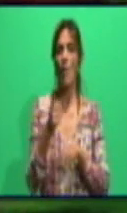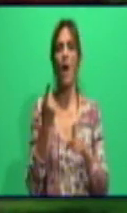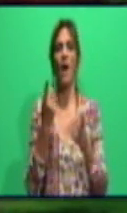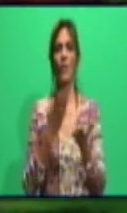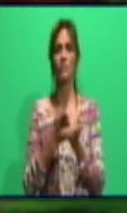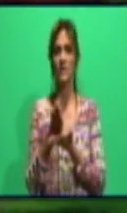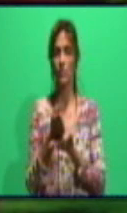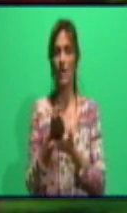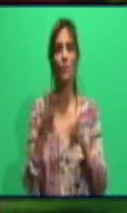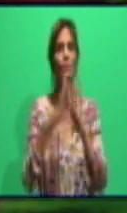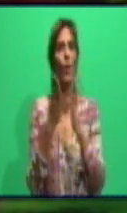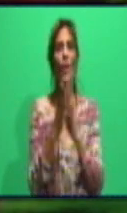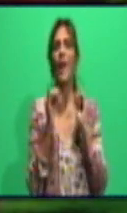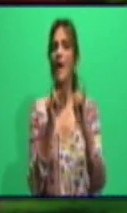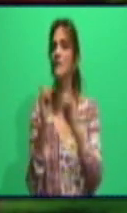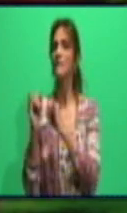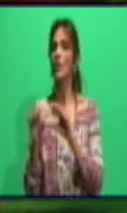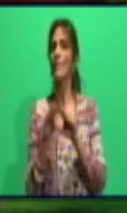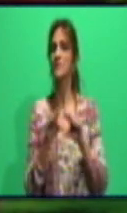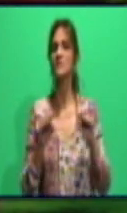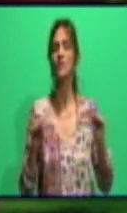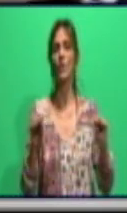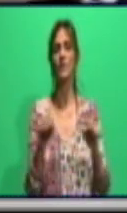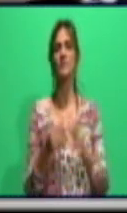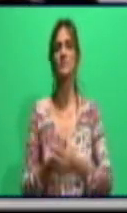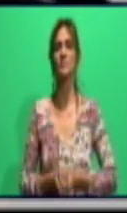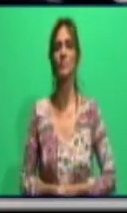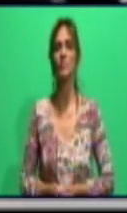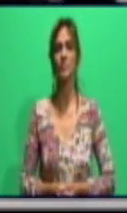informativo de este día viernes. Gracias.